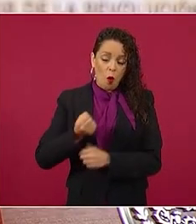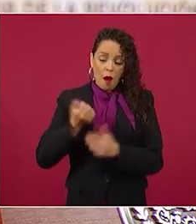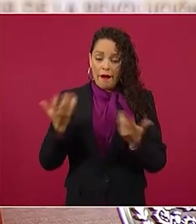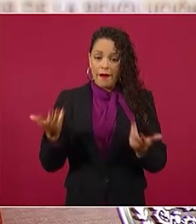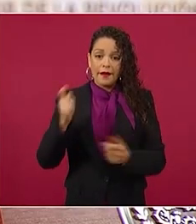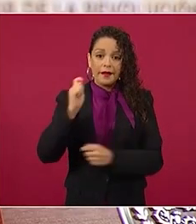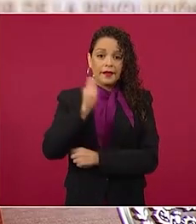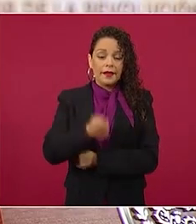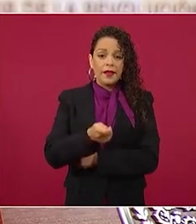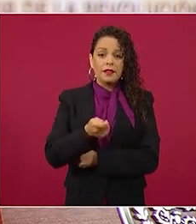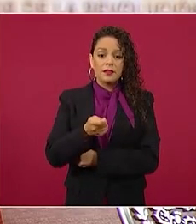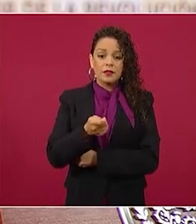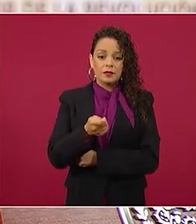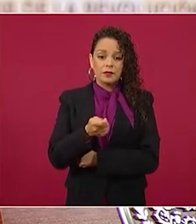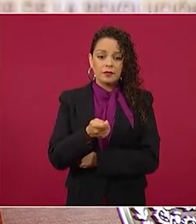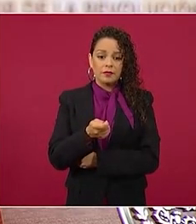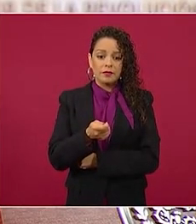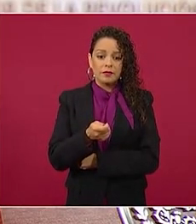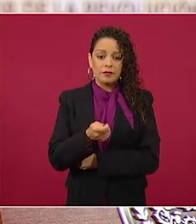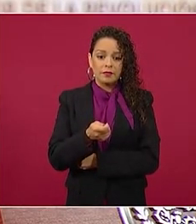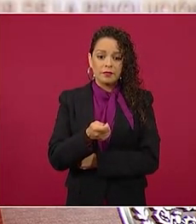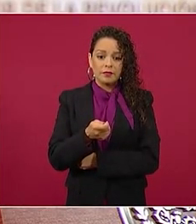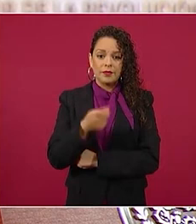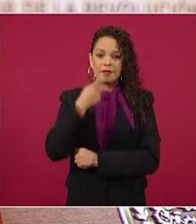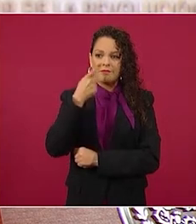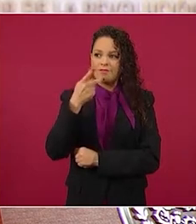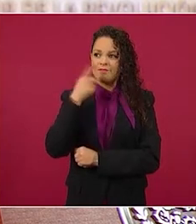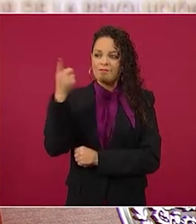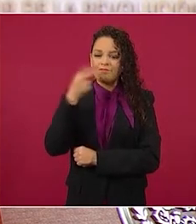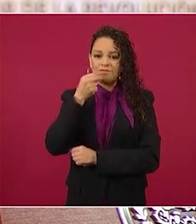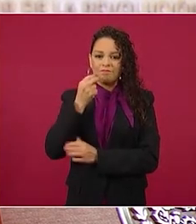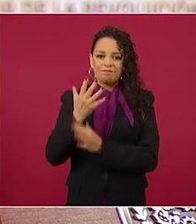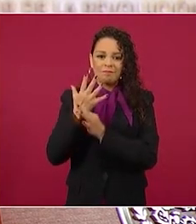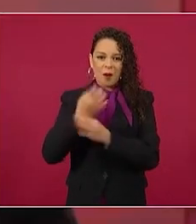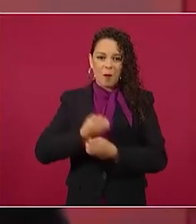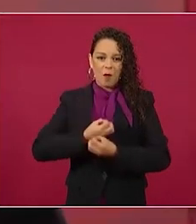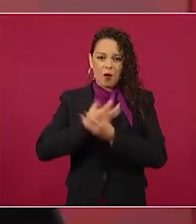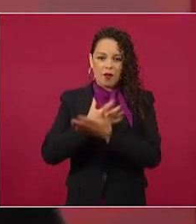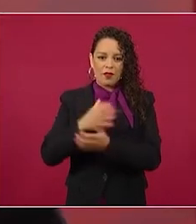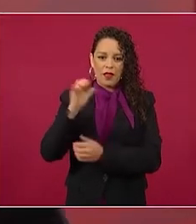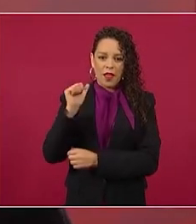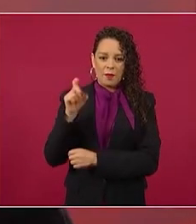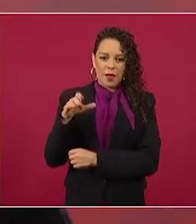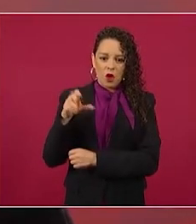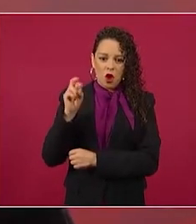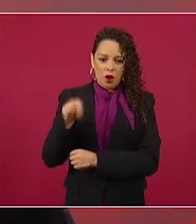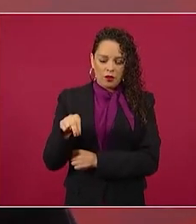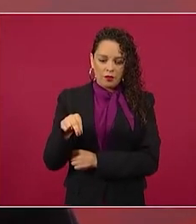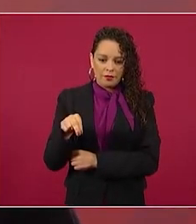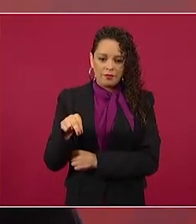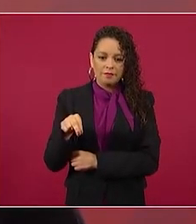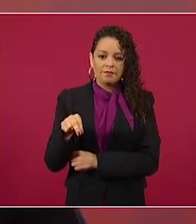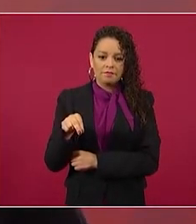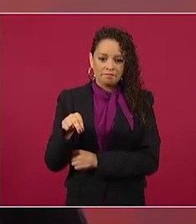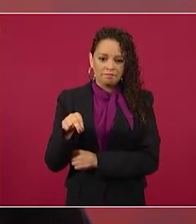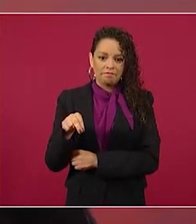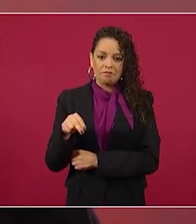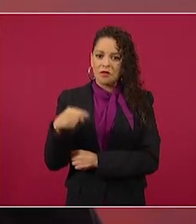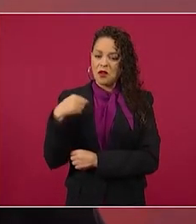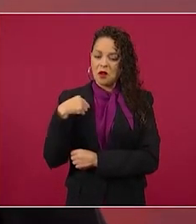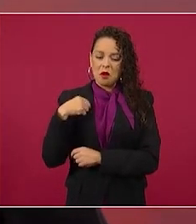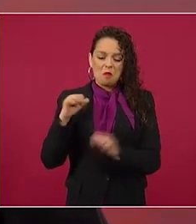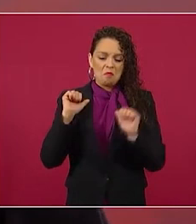como decía en el poeta Díaz Mirón he salido de la calumnia